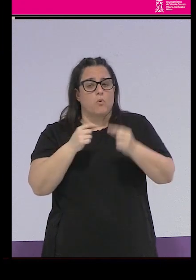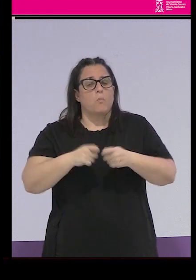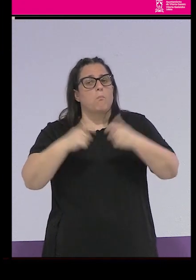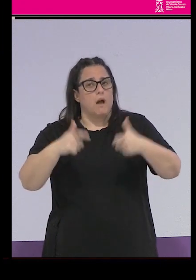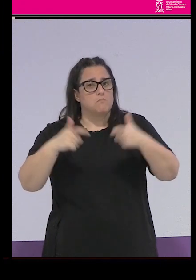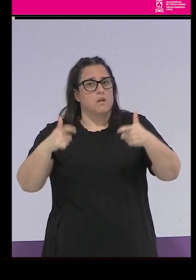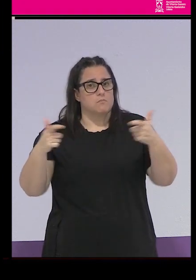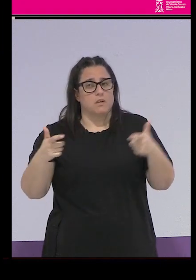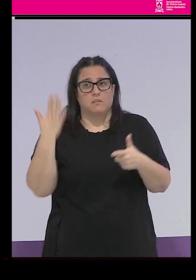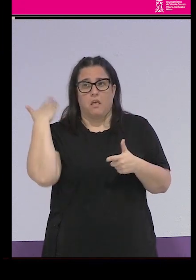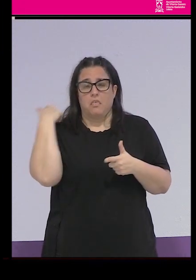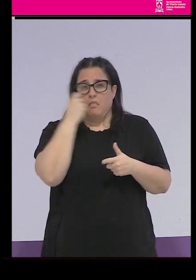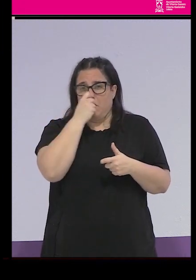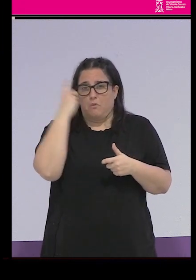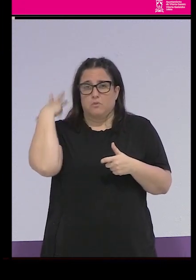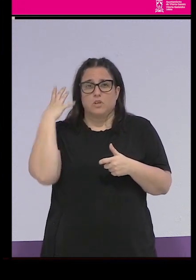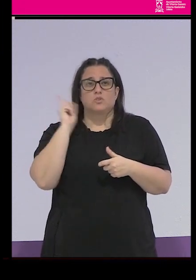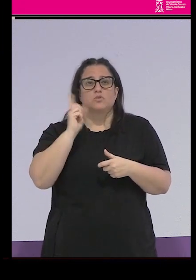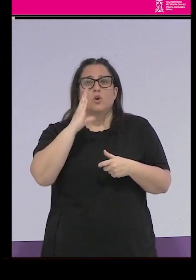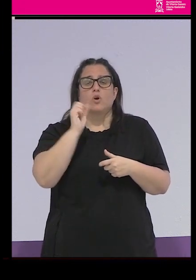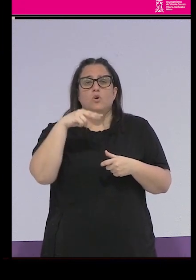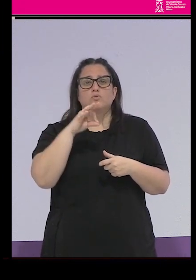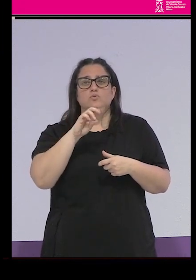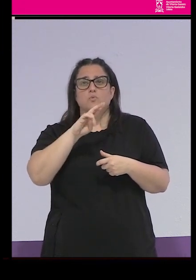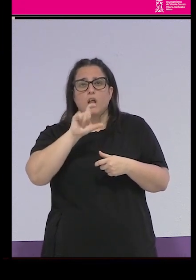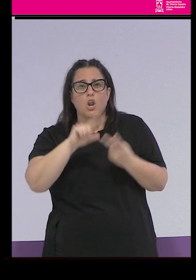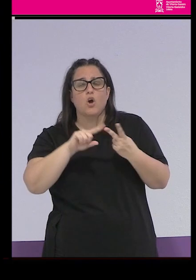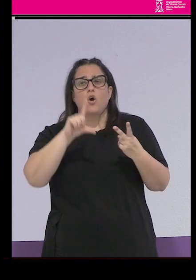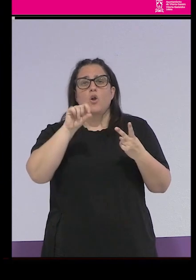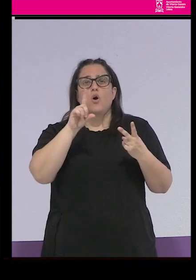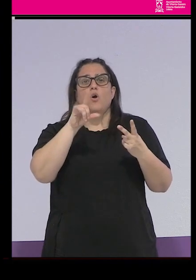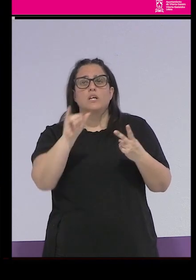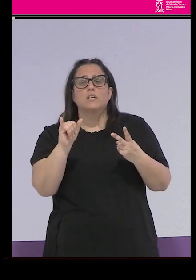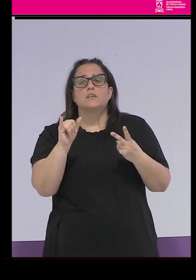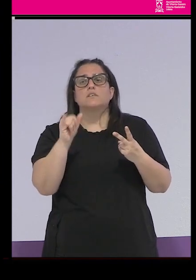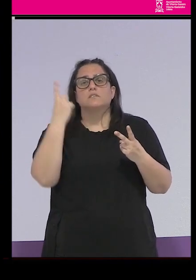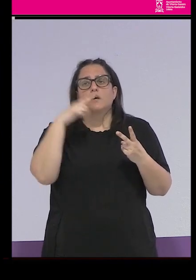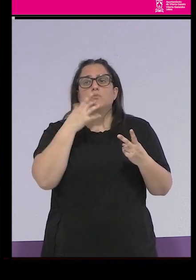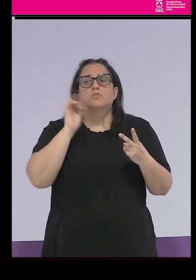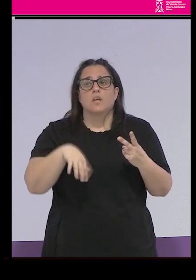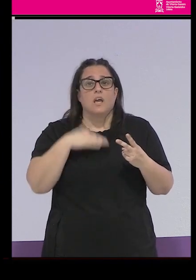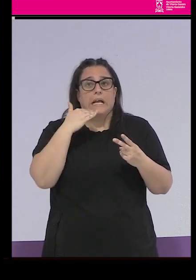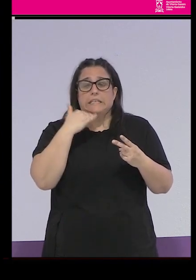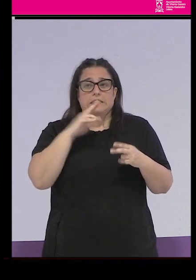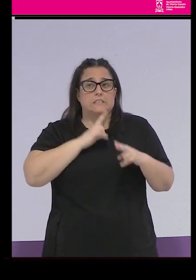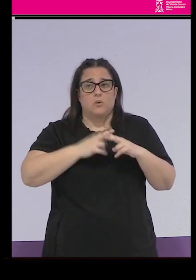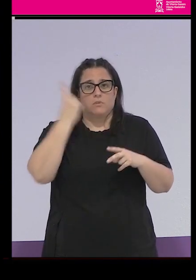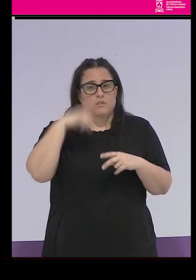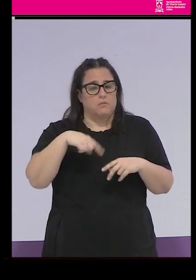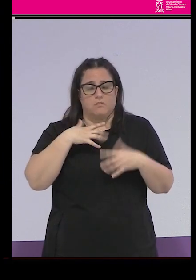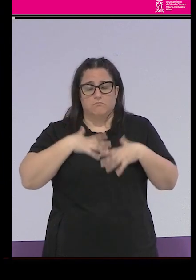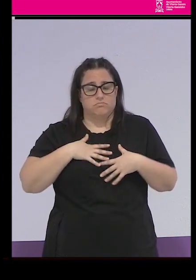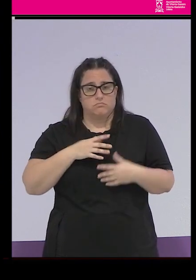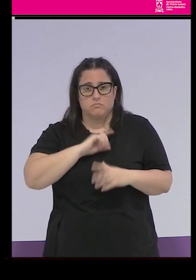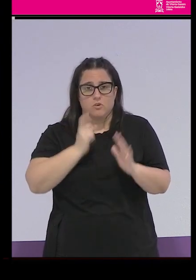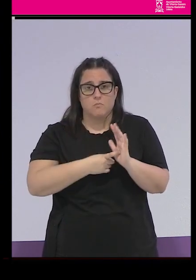antes hace unos años solo aparecían los testimonios de Consuelo de Loli, ¿no? O sabíamos quiénes eran y casi nos lo sabíamos de memoria cada vez hay